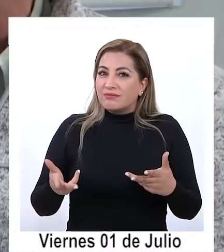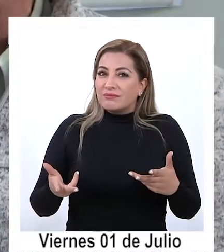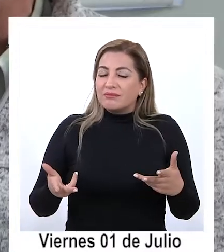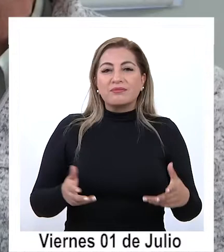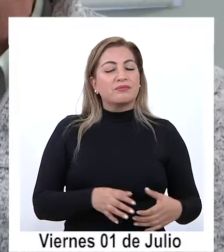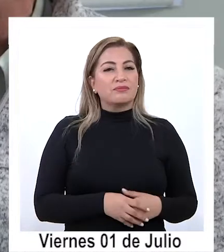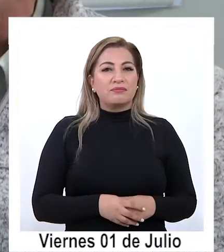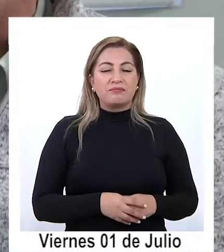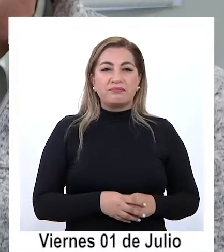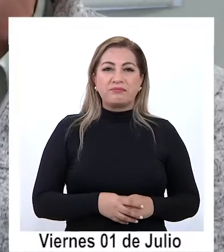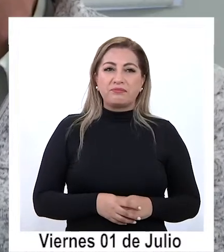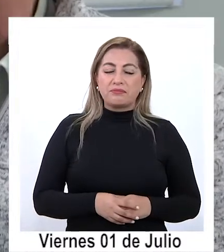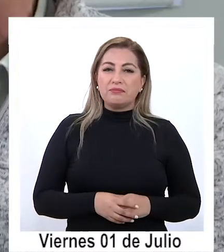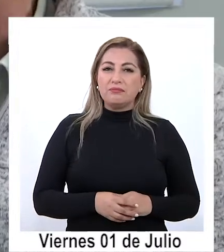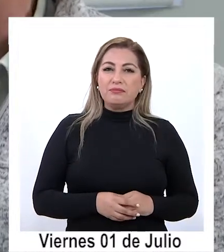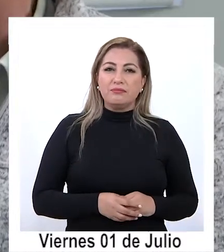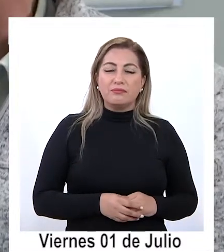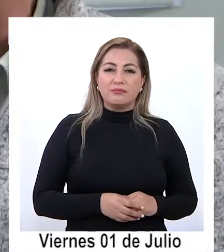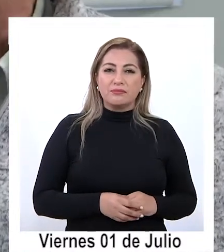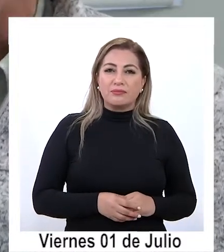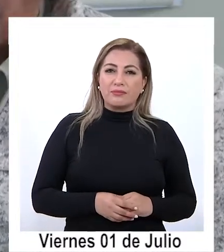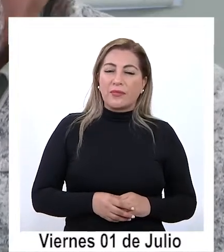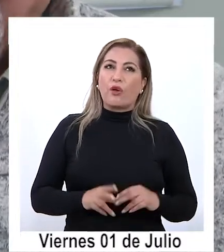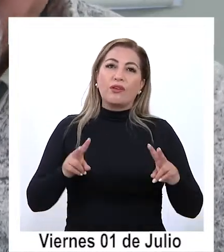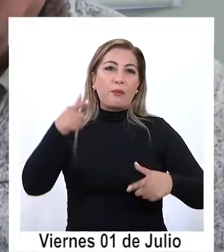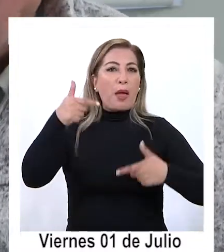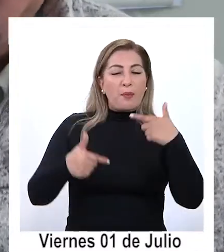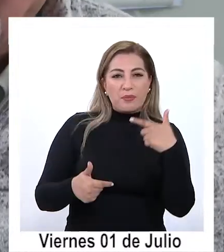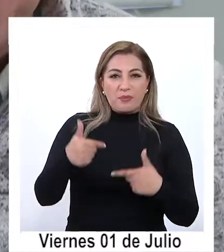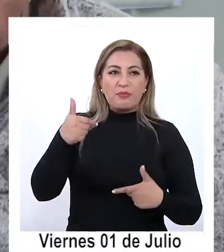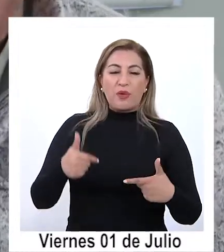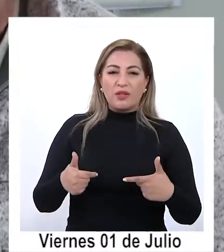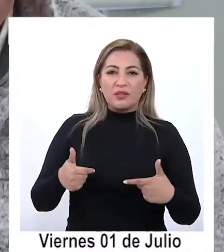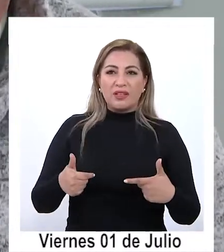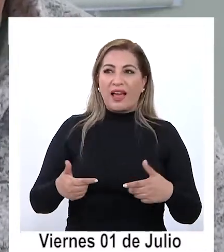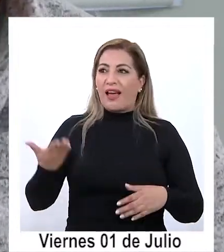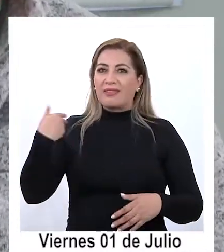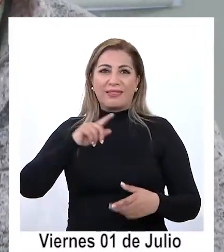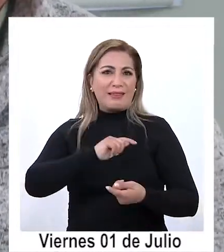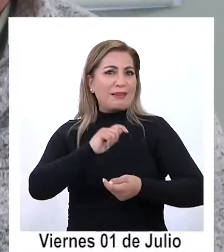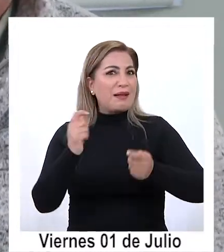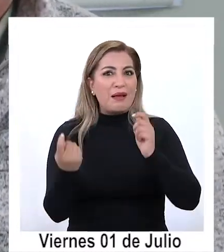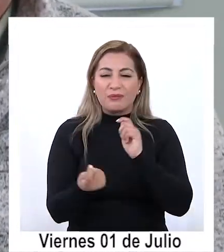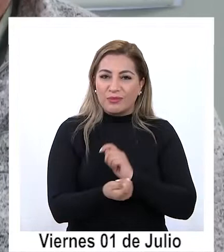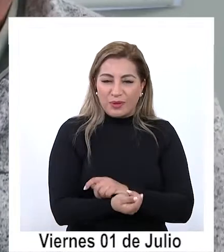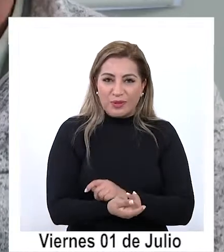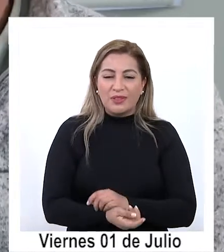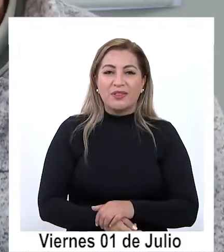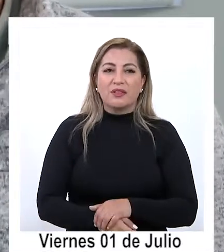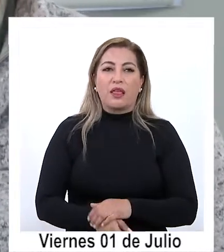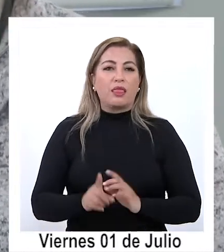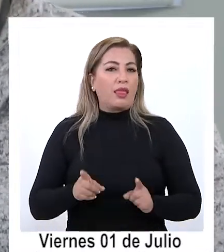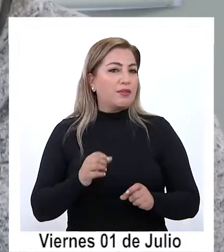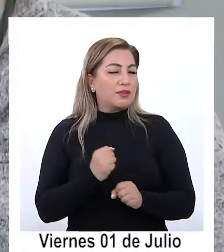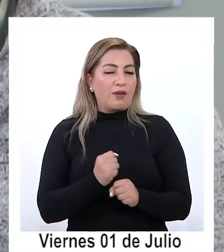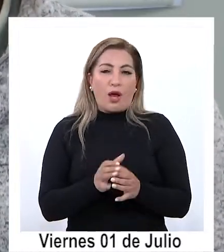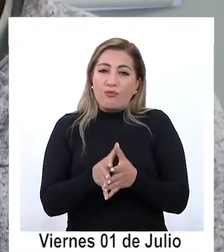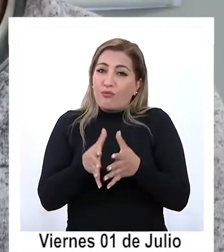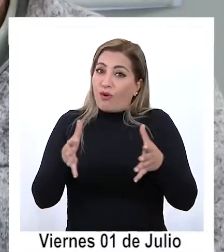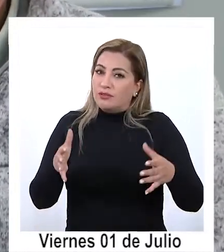con cierto de alguna manera con una política que desmanteló este sector hay que hay que trabajar mucho